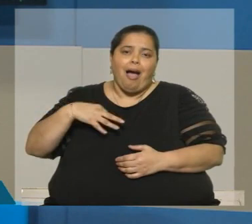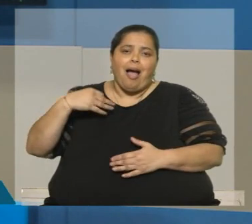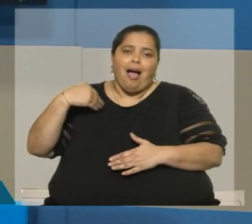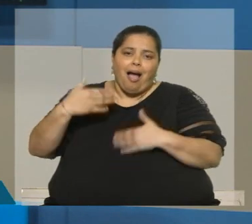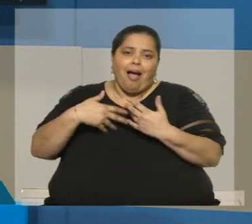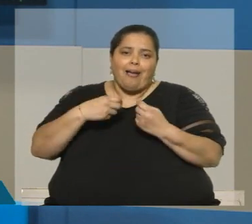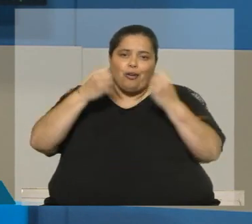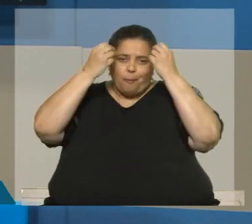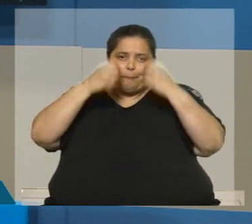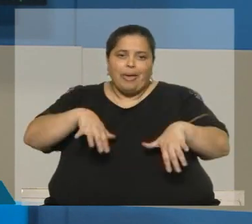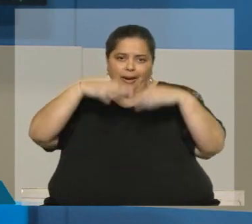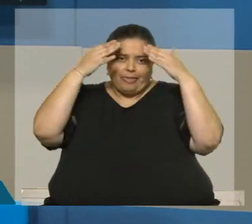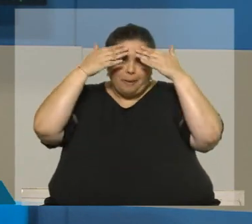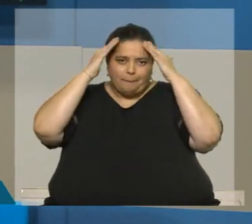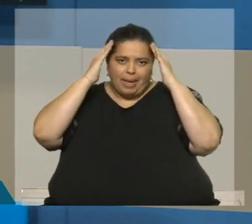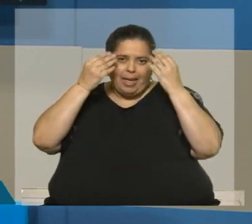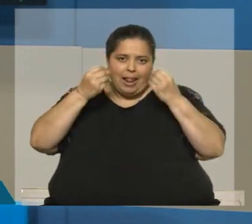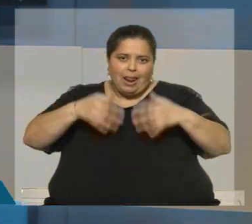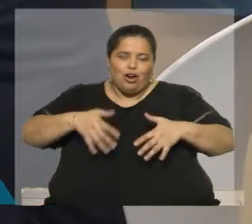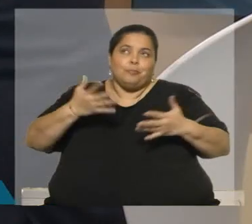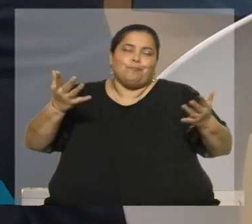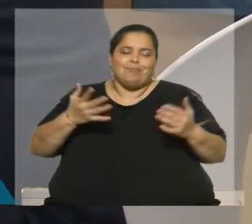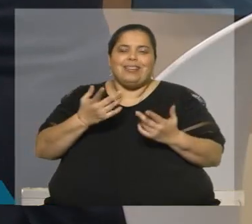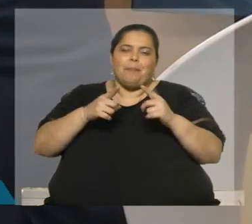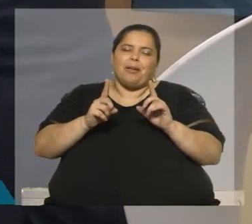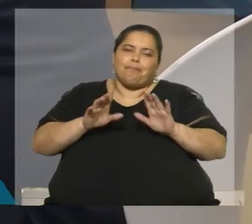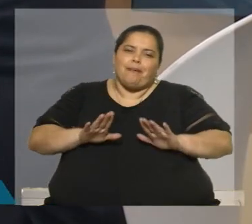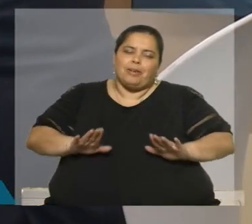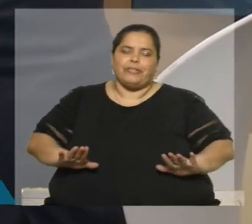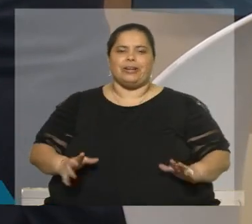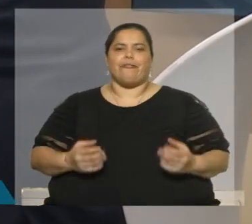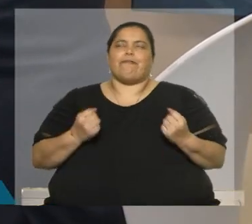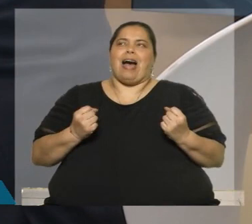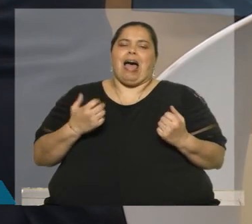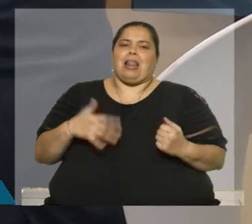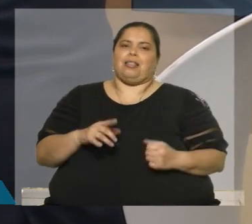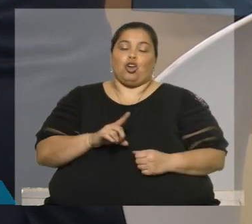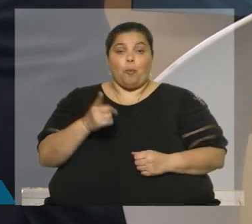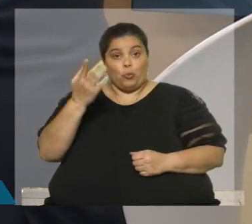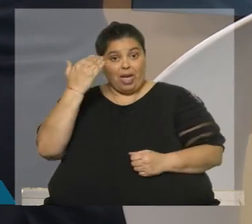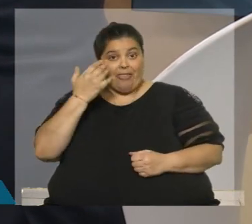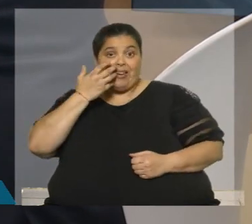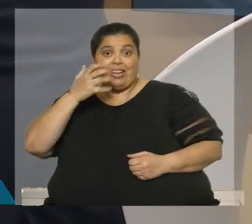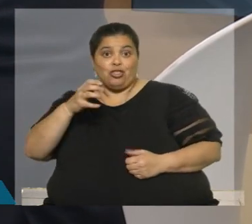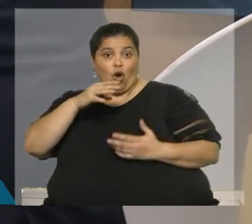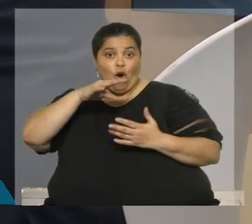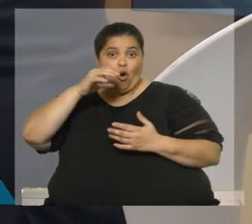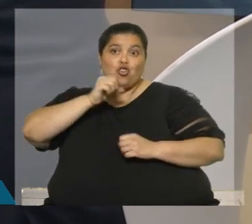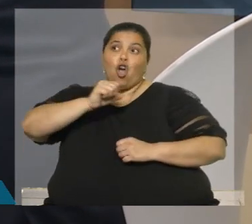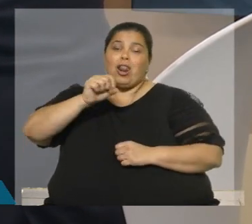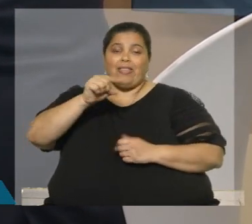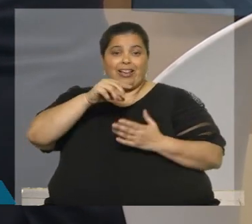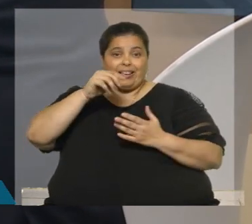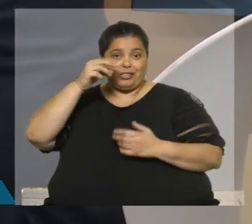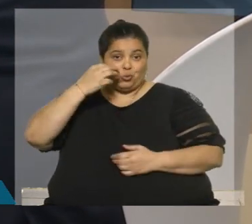moderando y modulando la afición. El fanatismo deportivo va bajando. Sí, va bajando. Bueno, gritó los goles de Luis Suárez, supongo, ¿no? Sí, Fue como una estrella